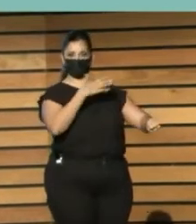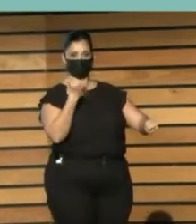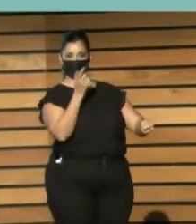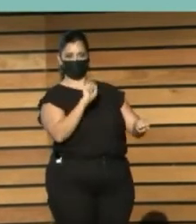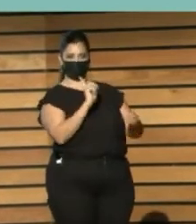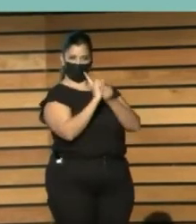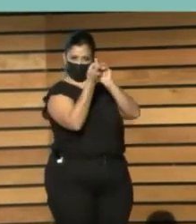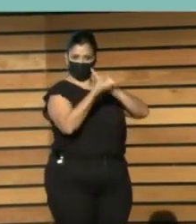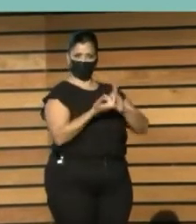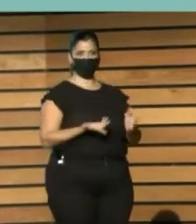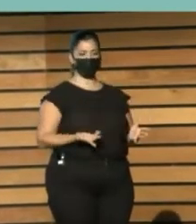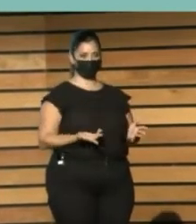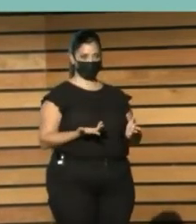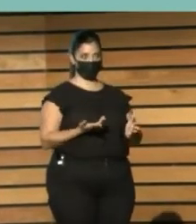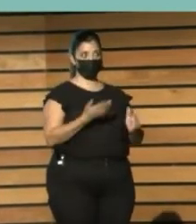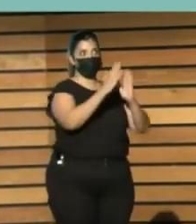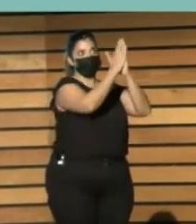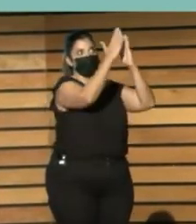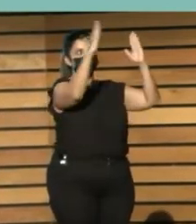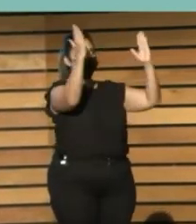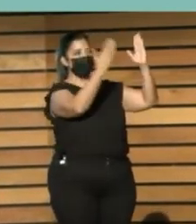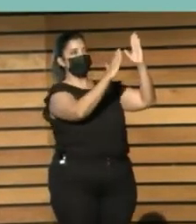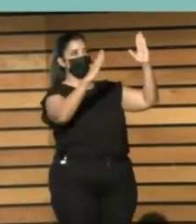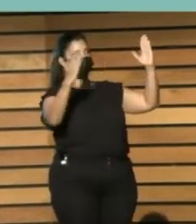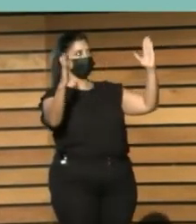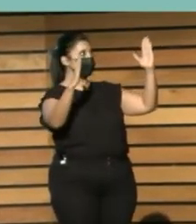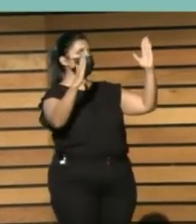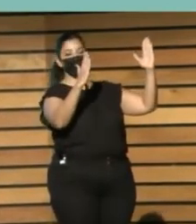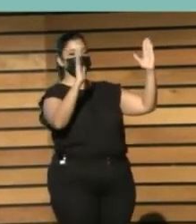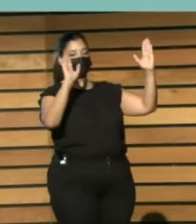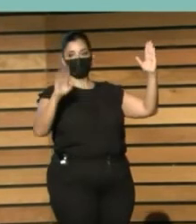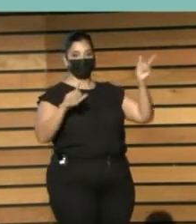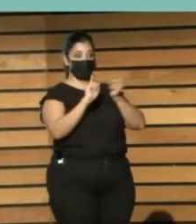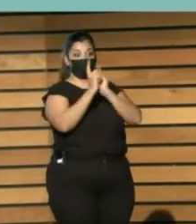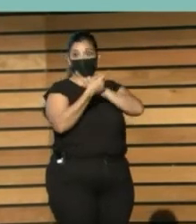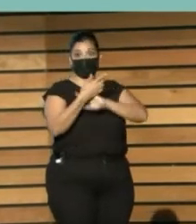Dimensión De la colección Y del acervo De la biblioteca